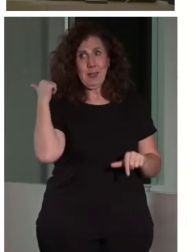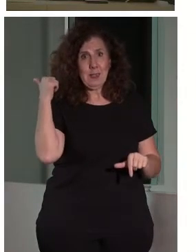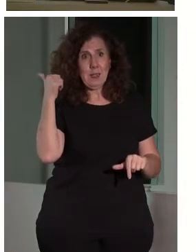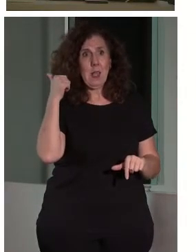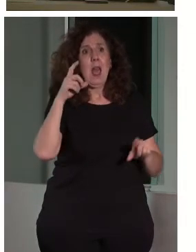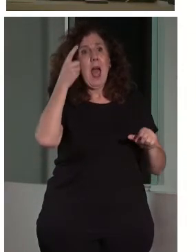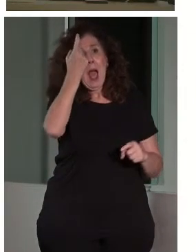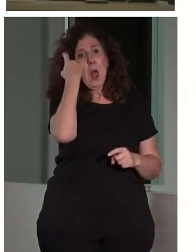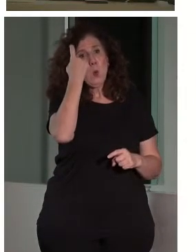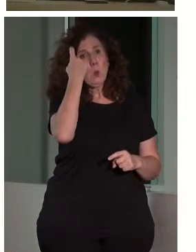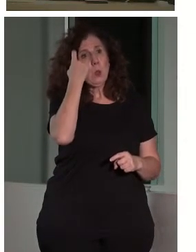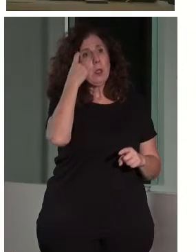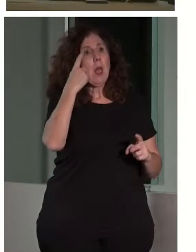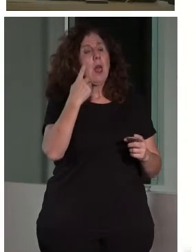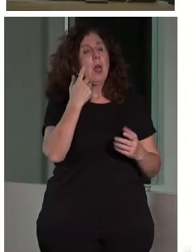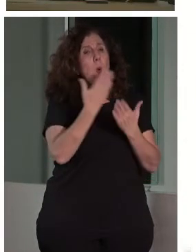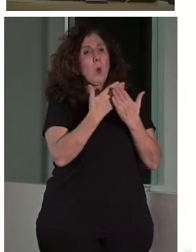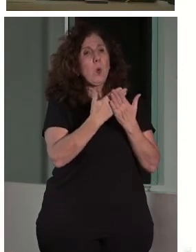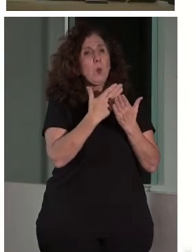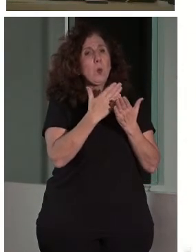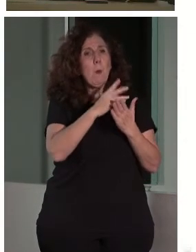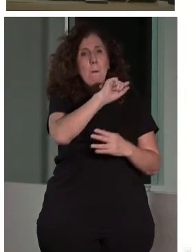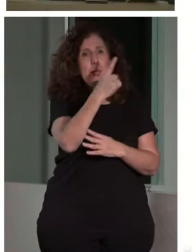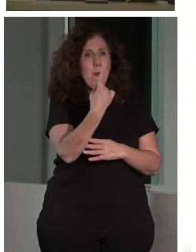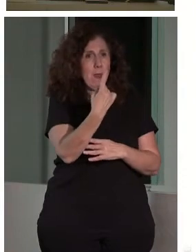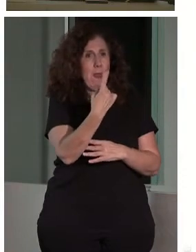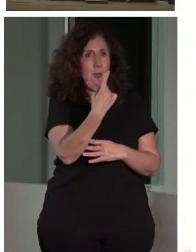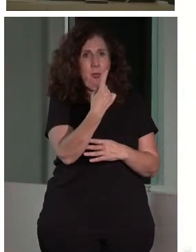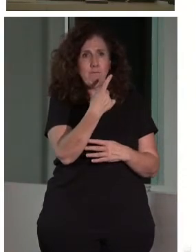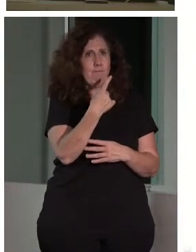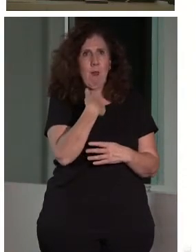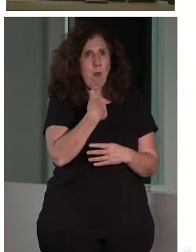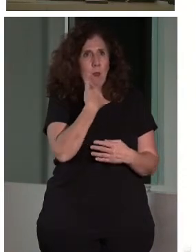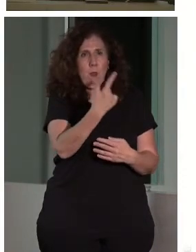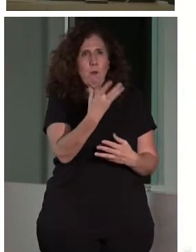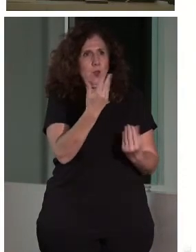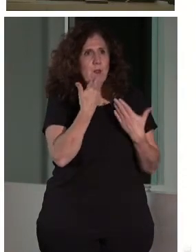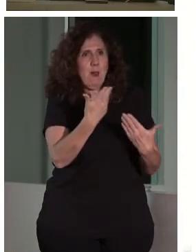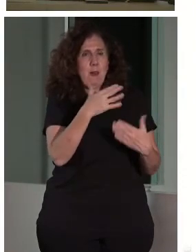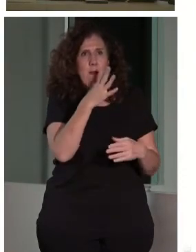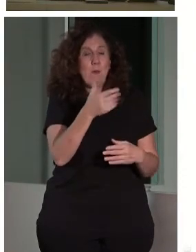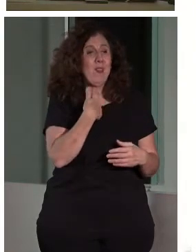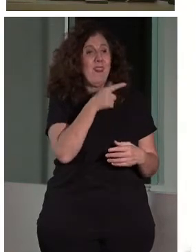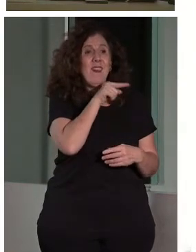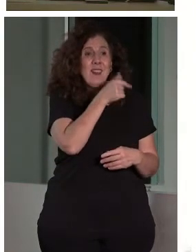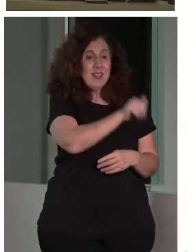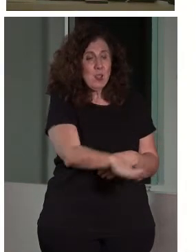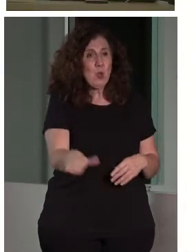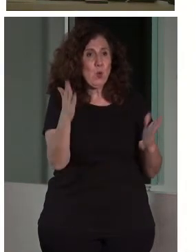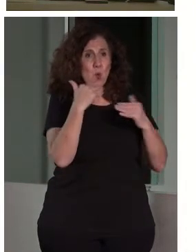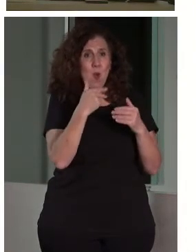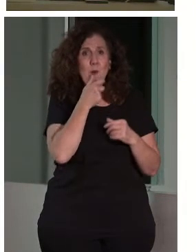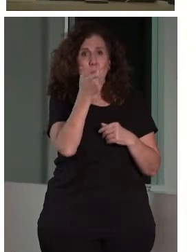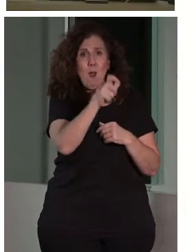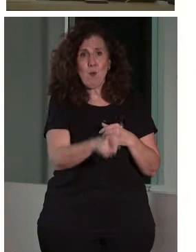nos lo agradecen muchísimo. Aquí está el lenguaje fácil, es este texto de aquí. Porque ellos no tienen un vocabulario muy desarrollado todavía.